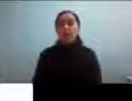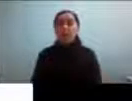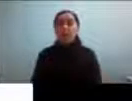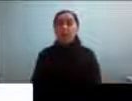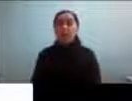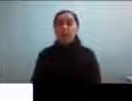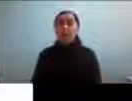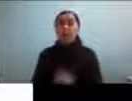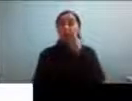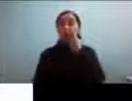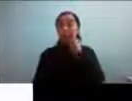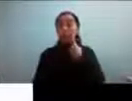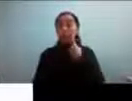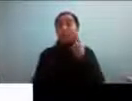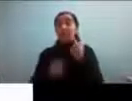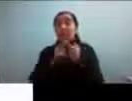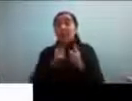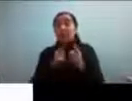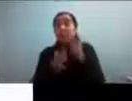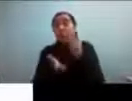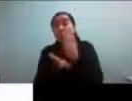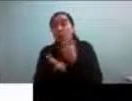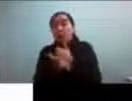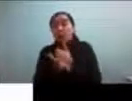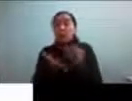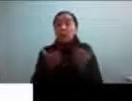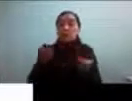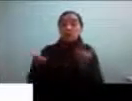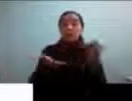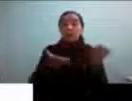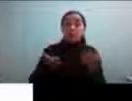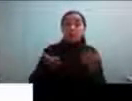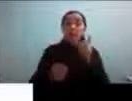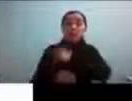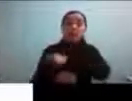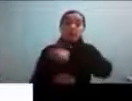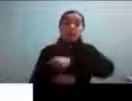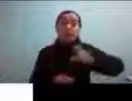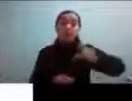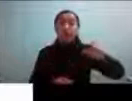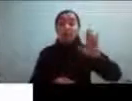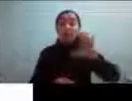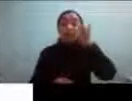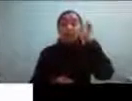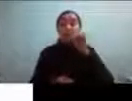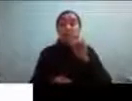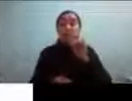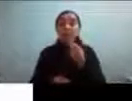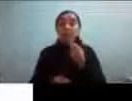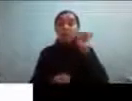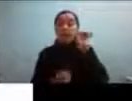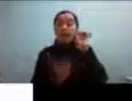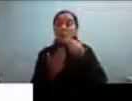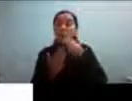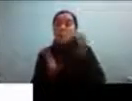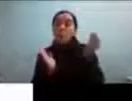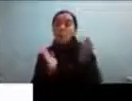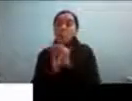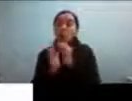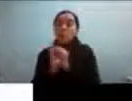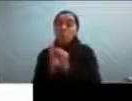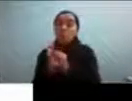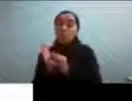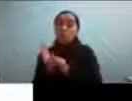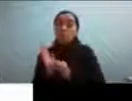muestra de distintos comportamientos de la persona para asignar ciertos puntajes para ver si se comporta